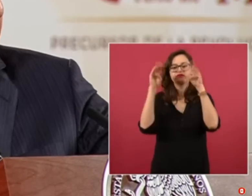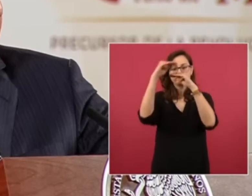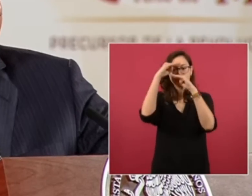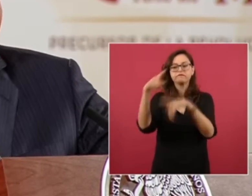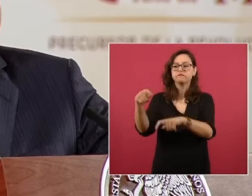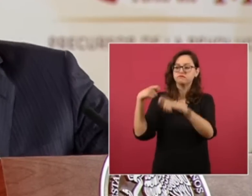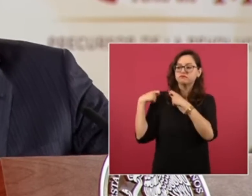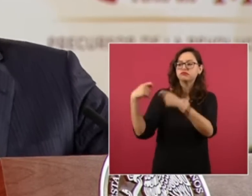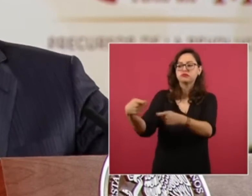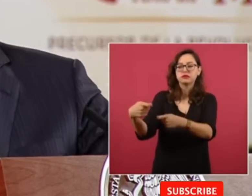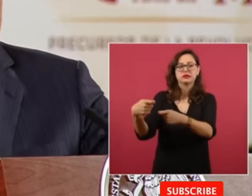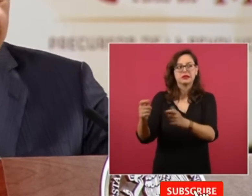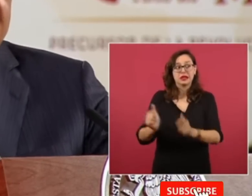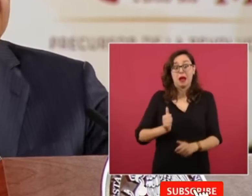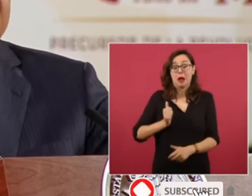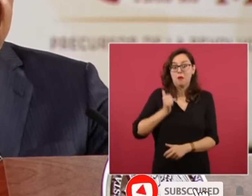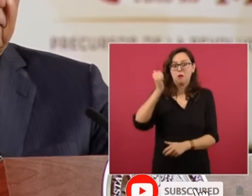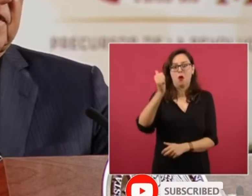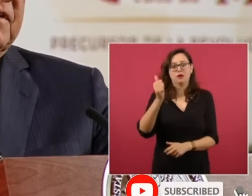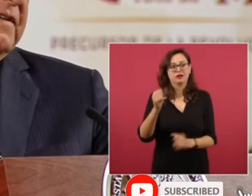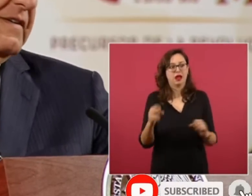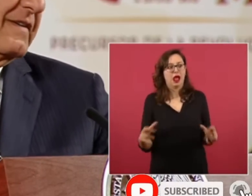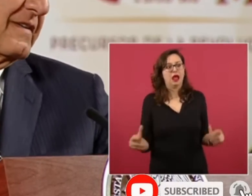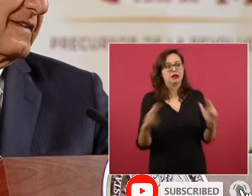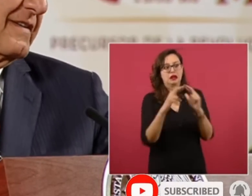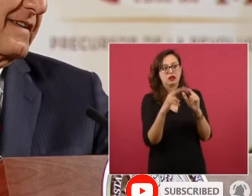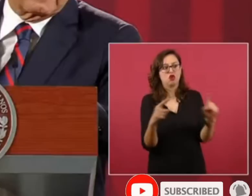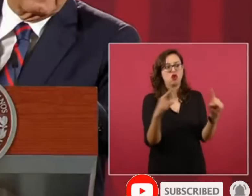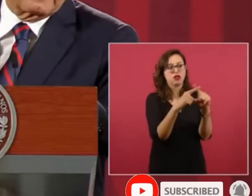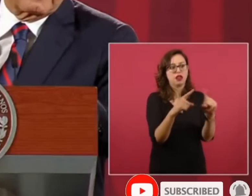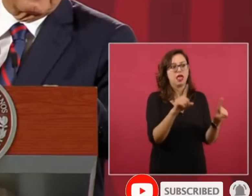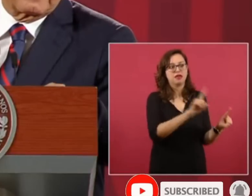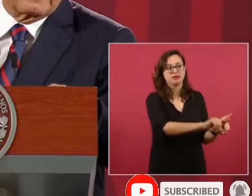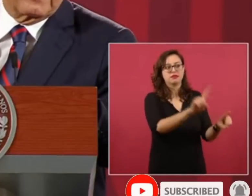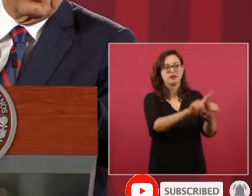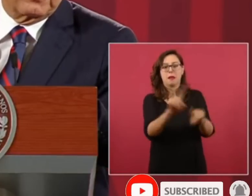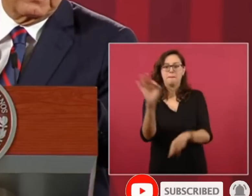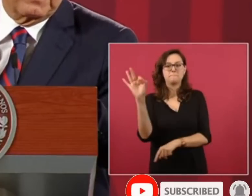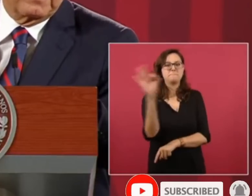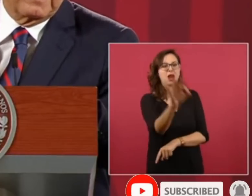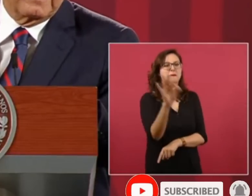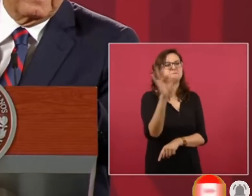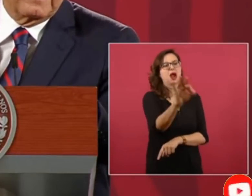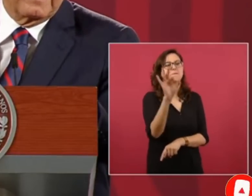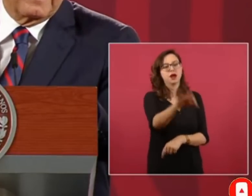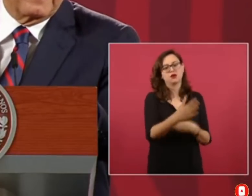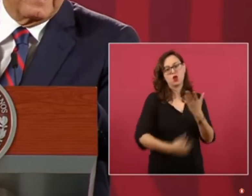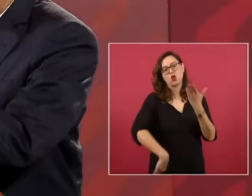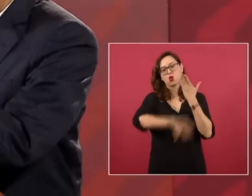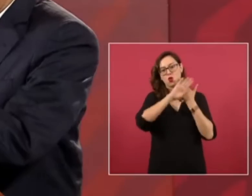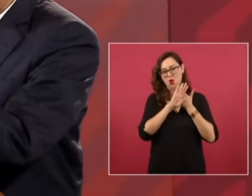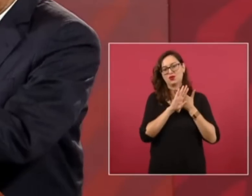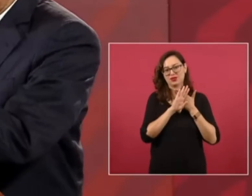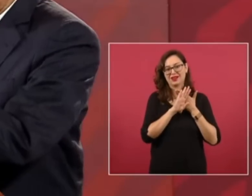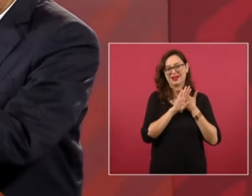que quieren ahora echarnos encima a las